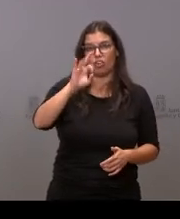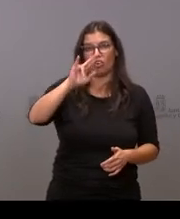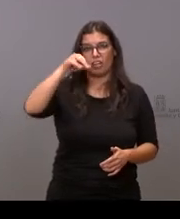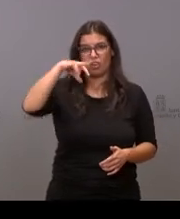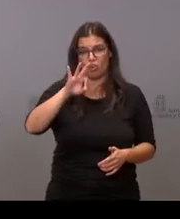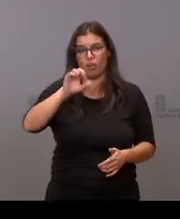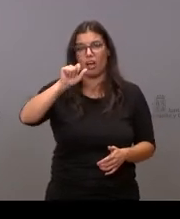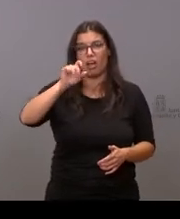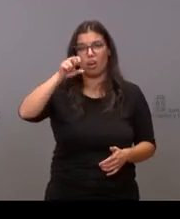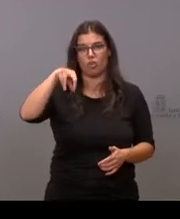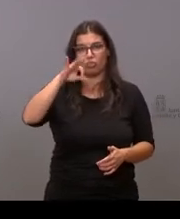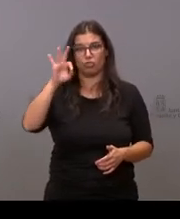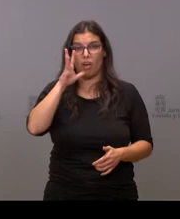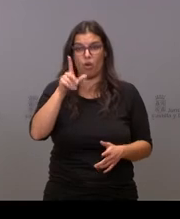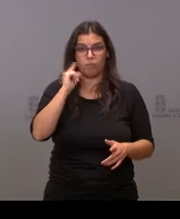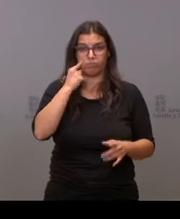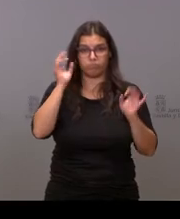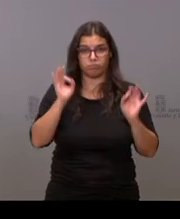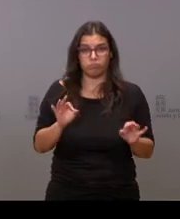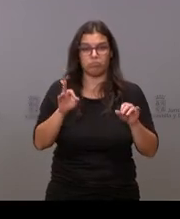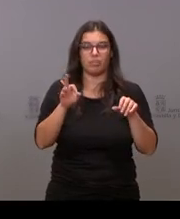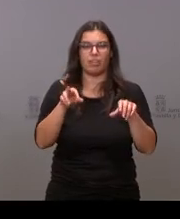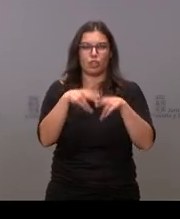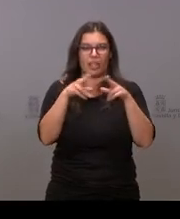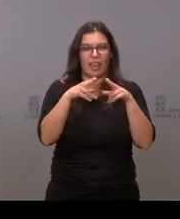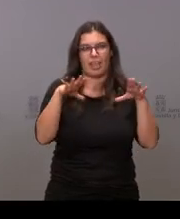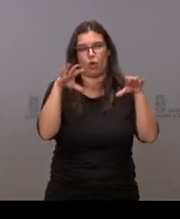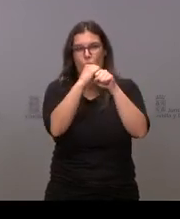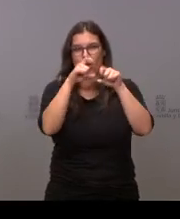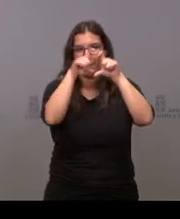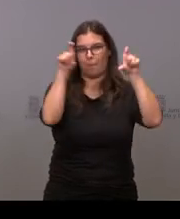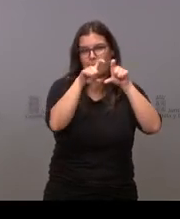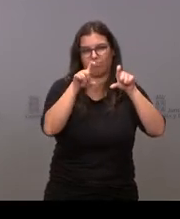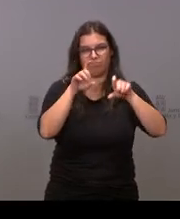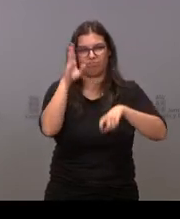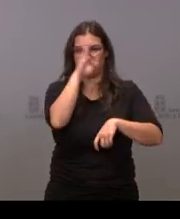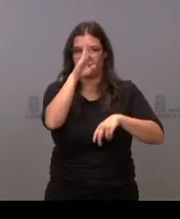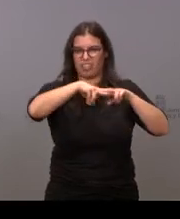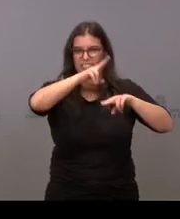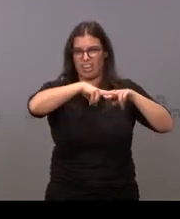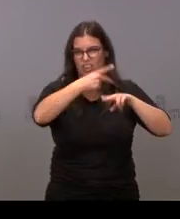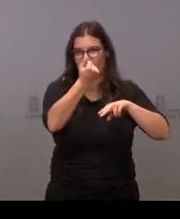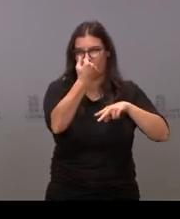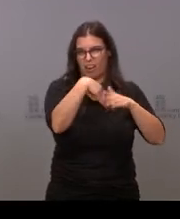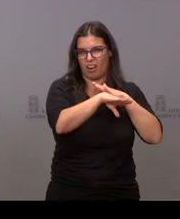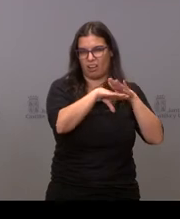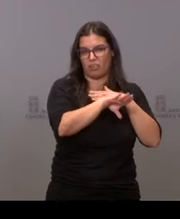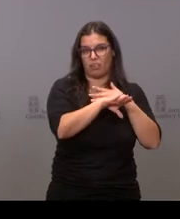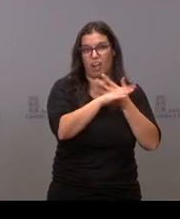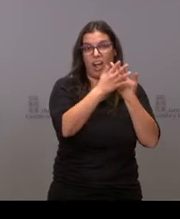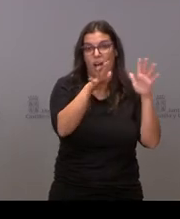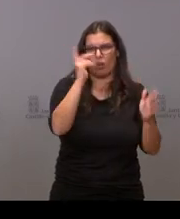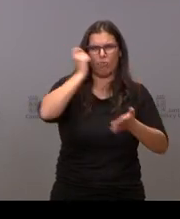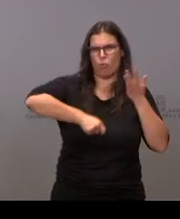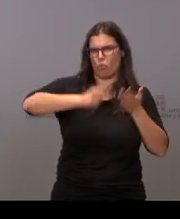bueno se han descubierto de momento algunas sociedades opacas a pesar de que no hace frente a esas sentencias y multas